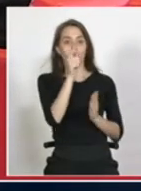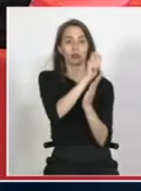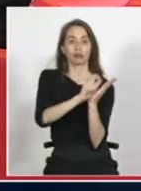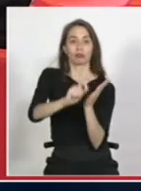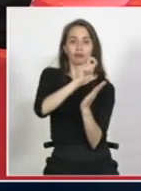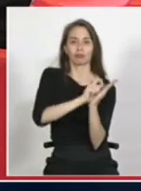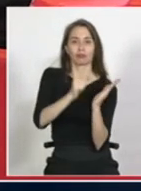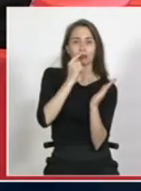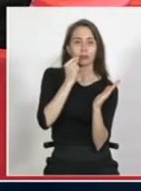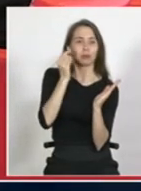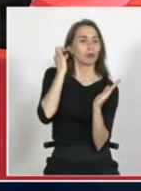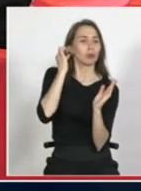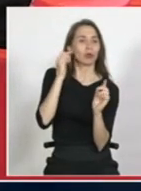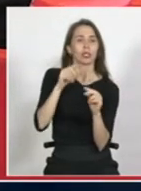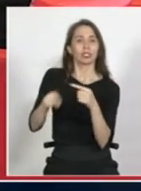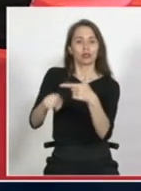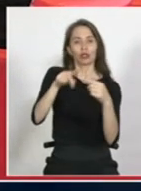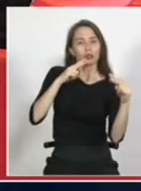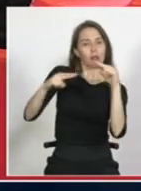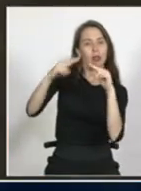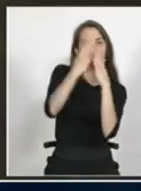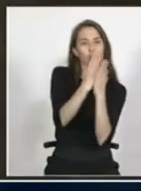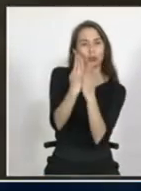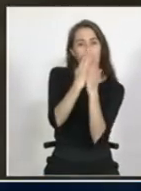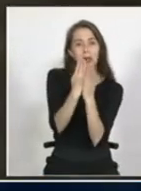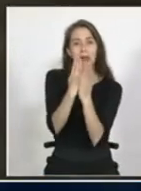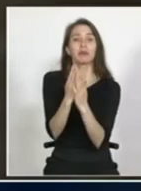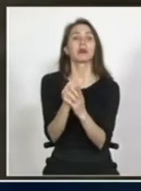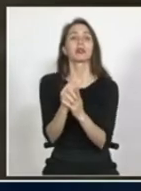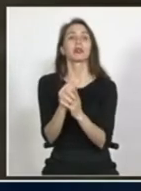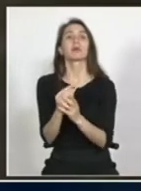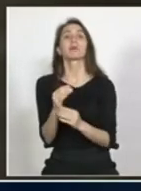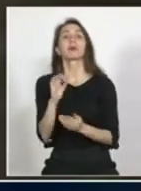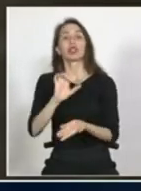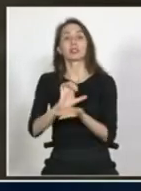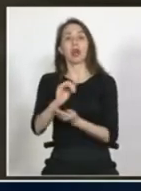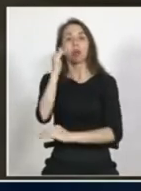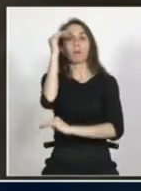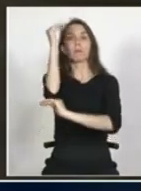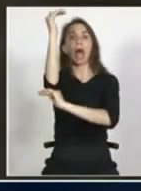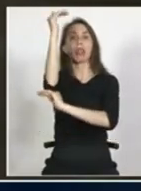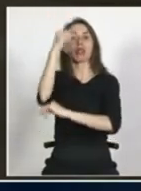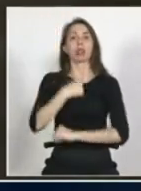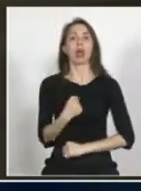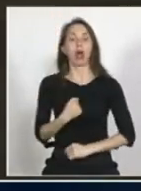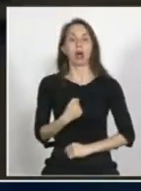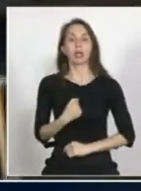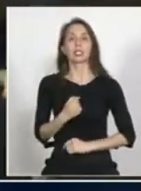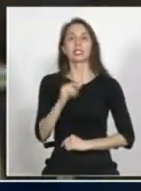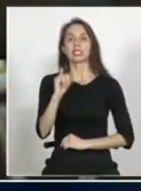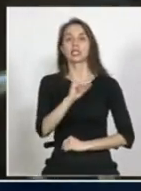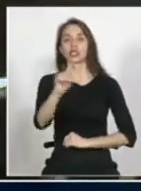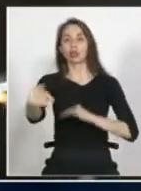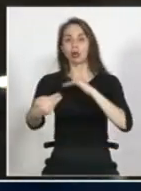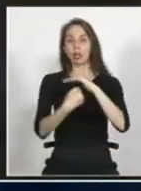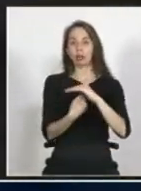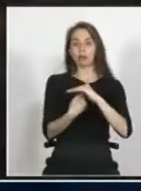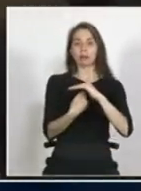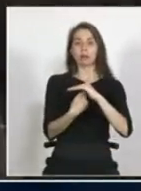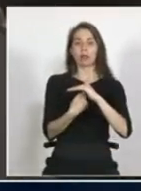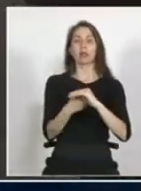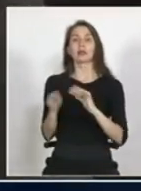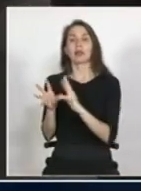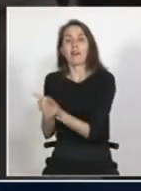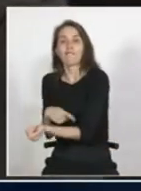Sassen la socióloga por si acaso pero también está la soberanía del Estado entonces esa es una tensión lo que pasa es que la